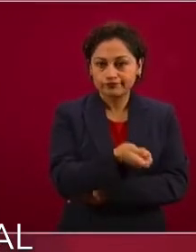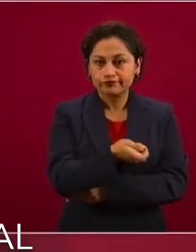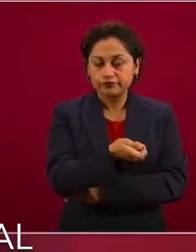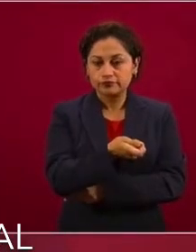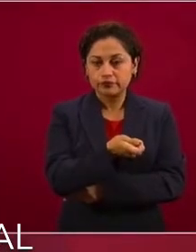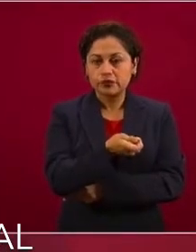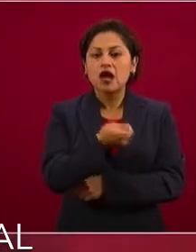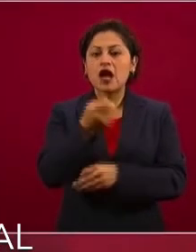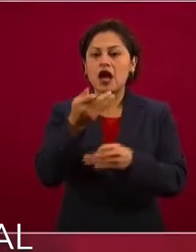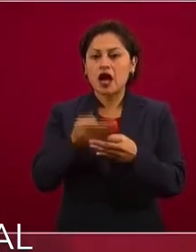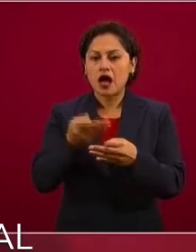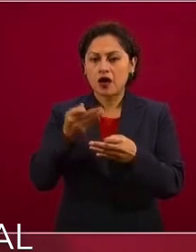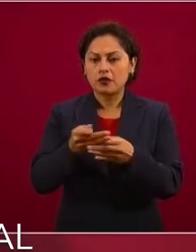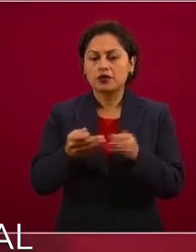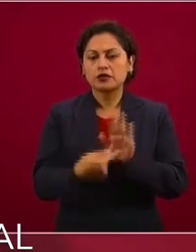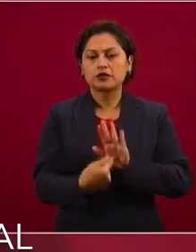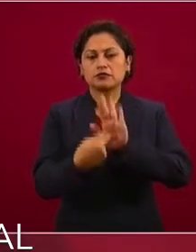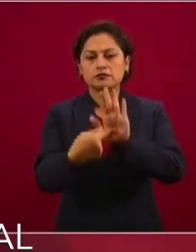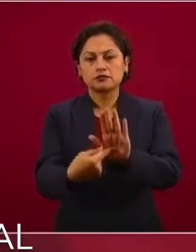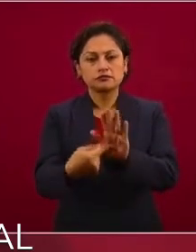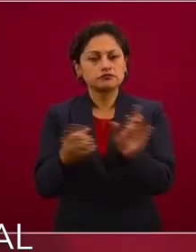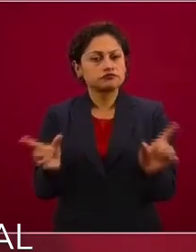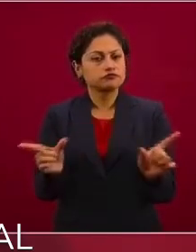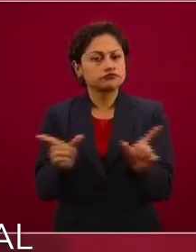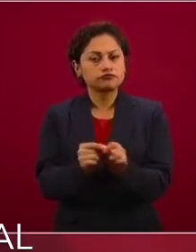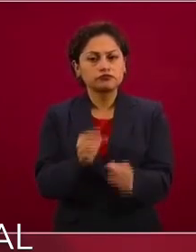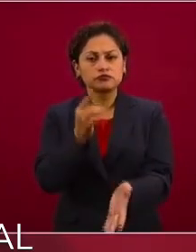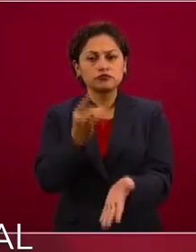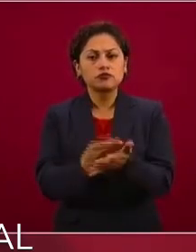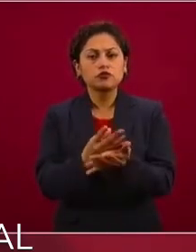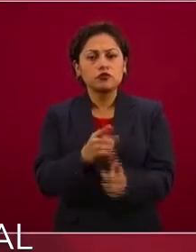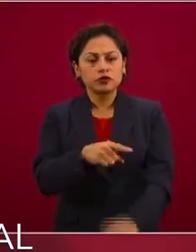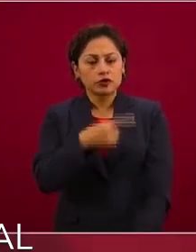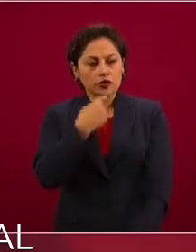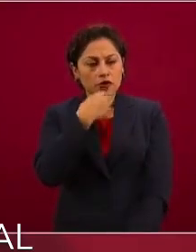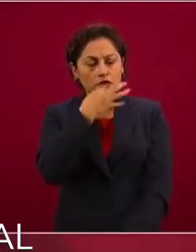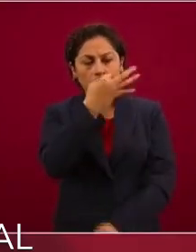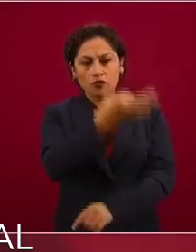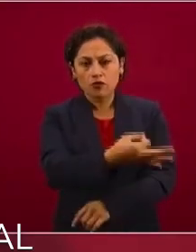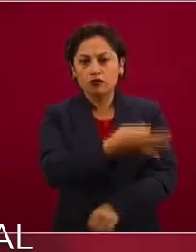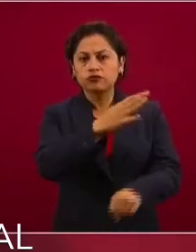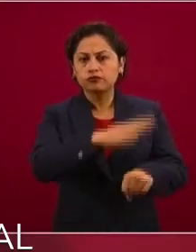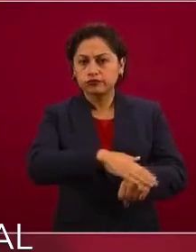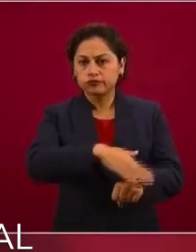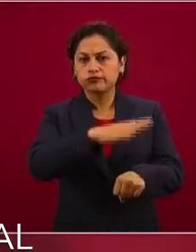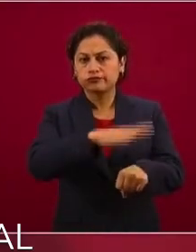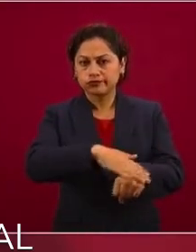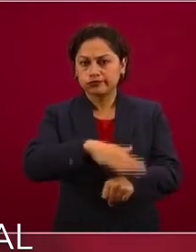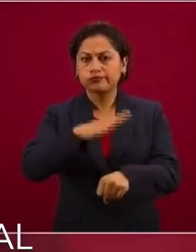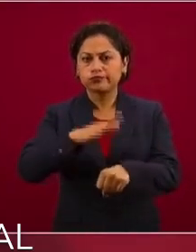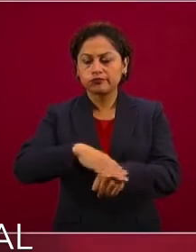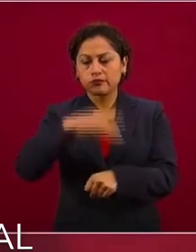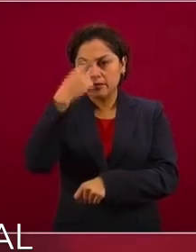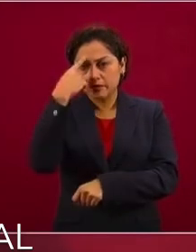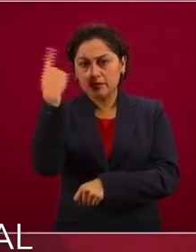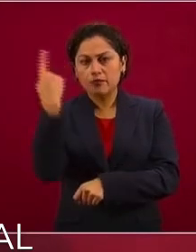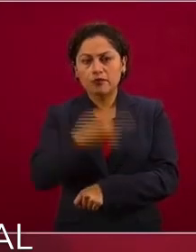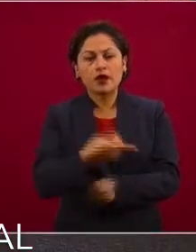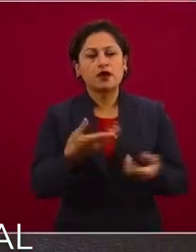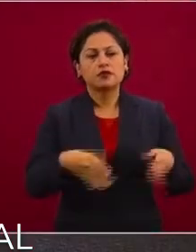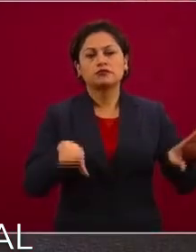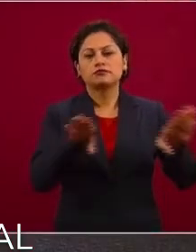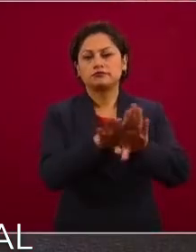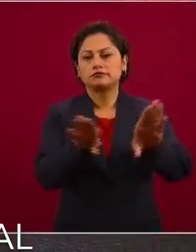llamado, un exhorto a cerrar, a cuidar a las y los trabajadores, a cuidar